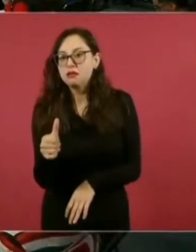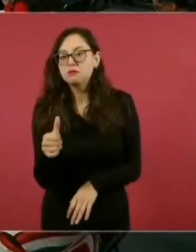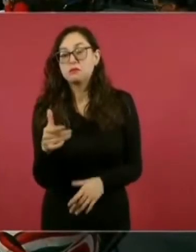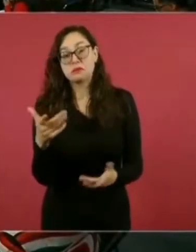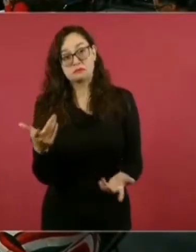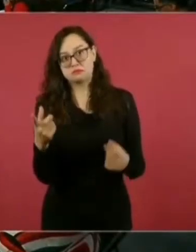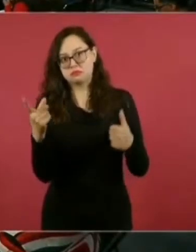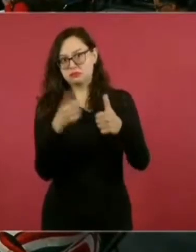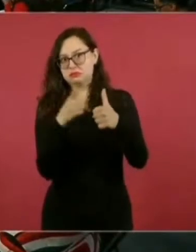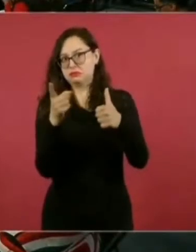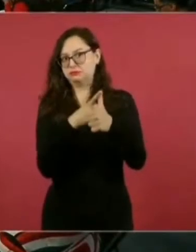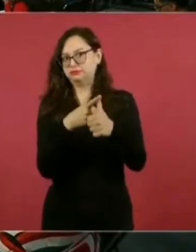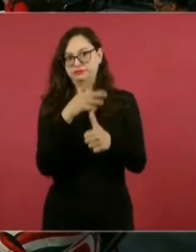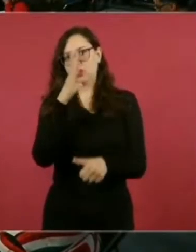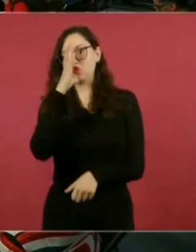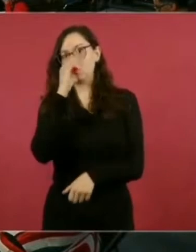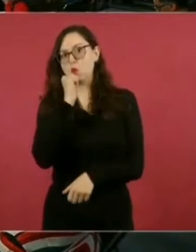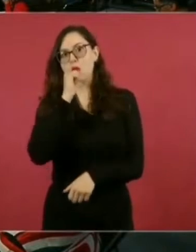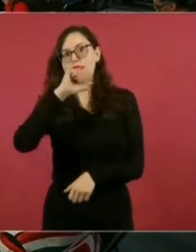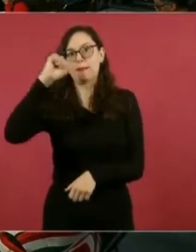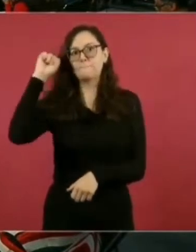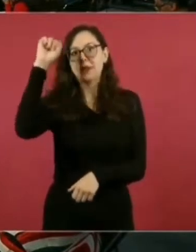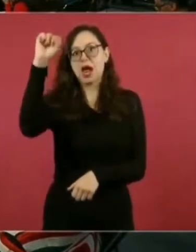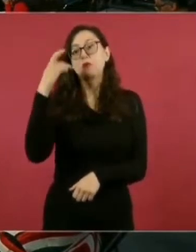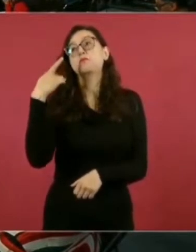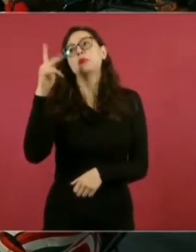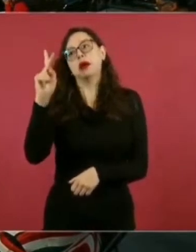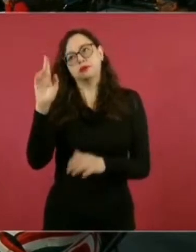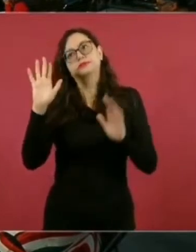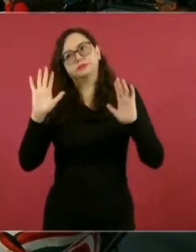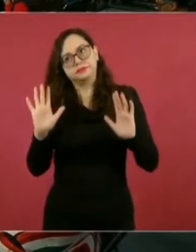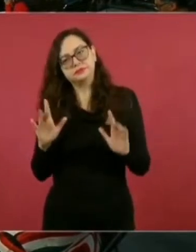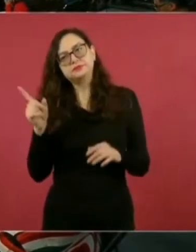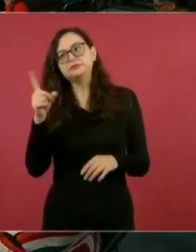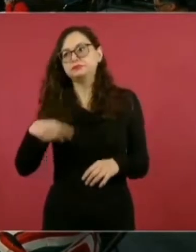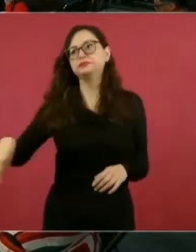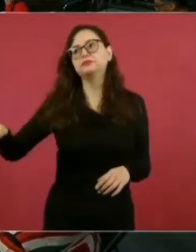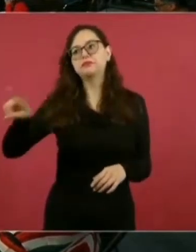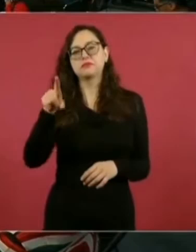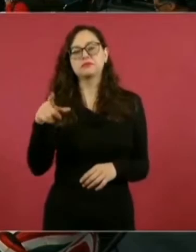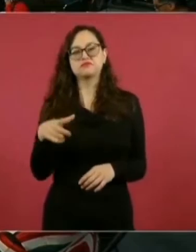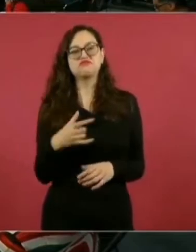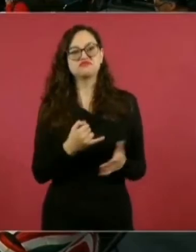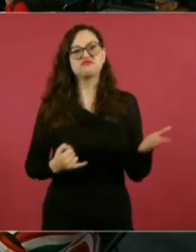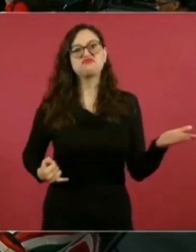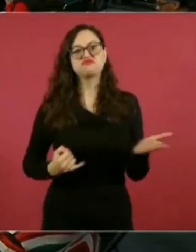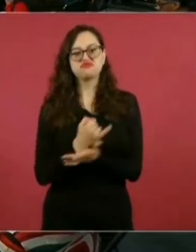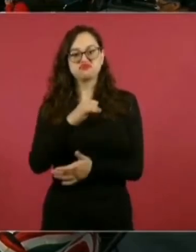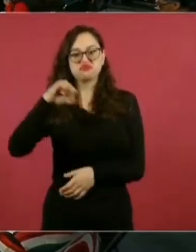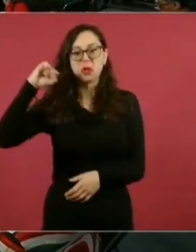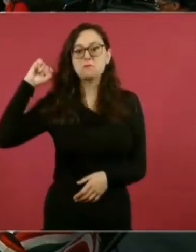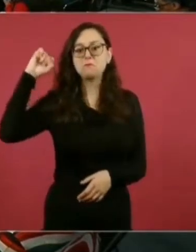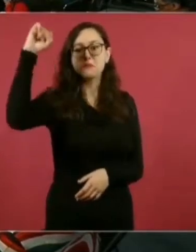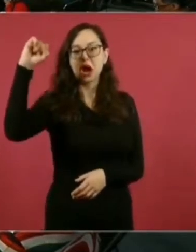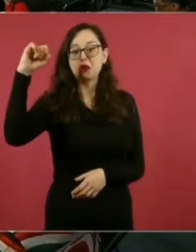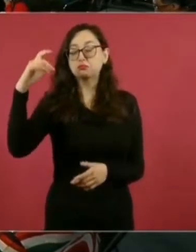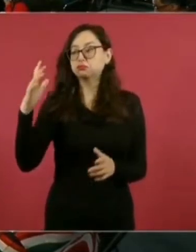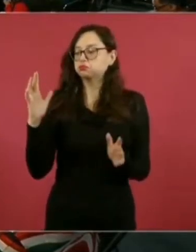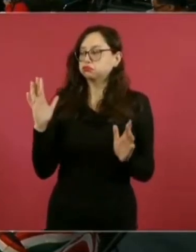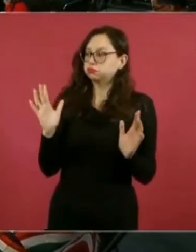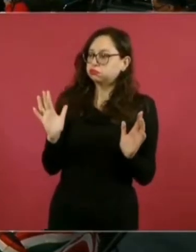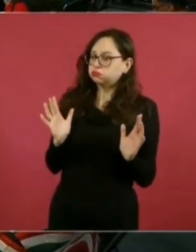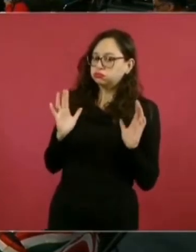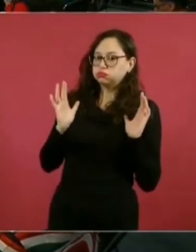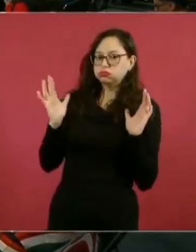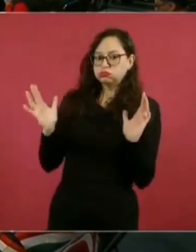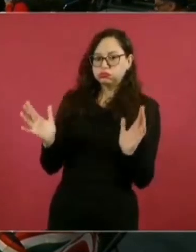En el caso de servidores públicos de los